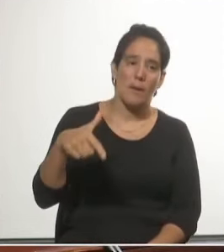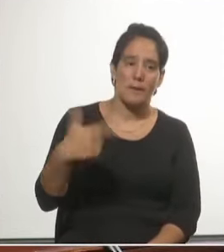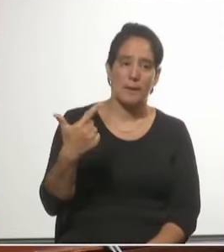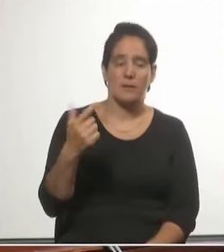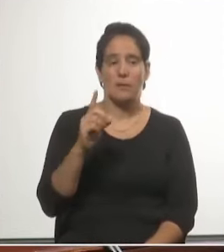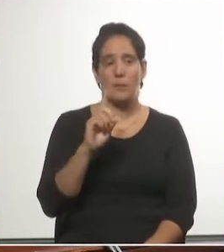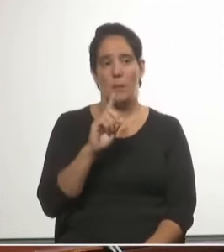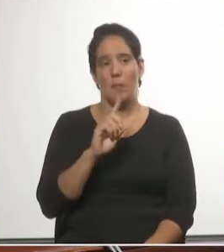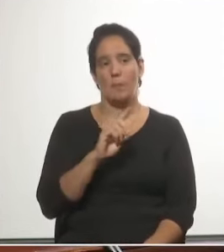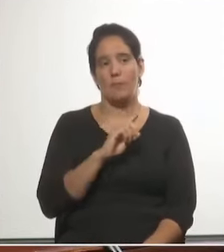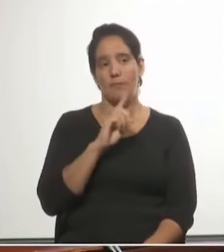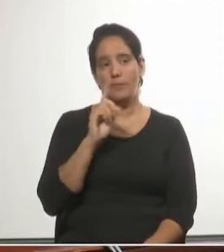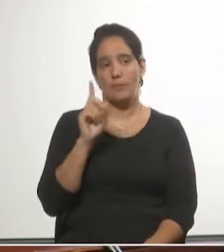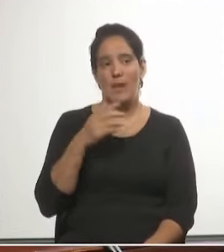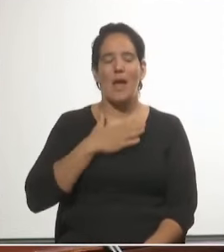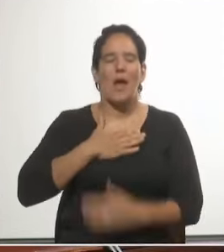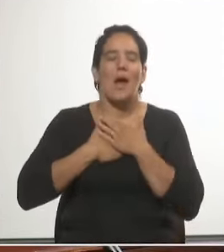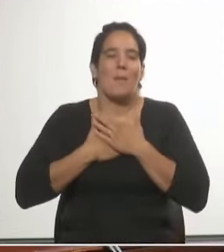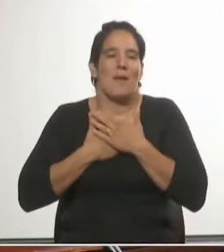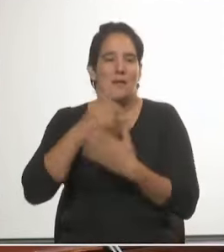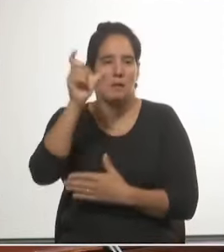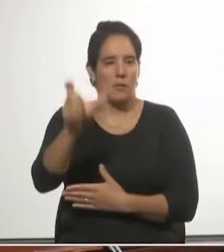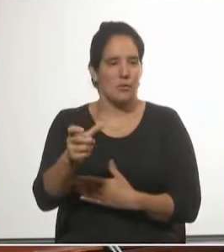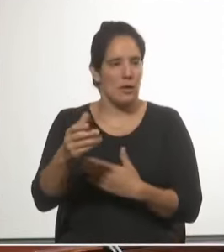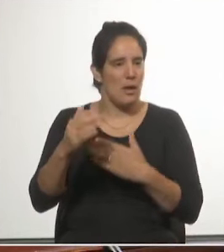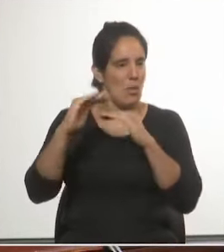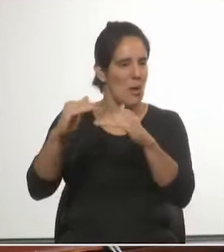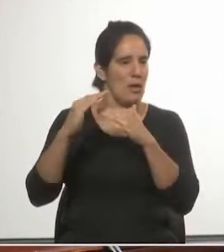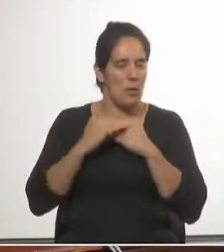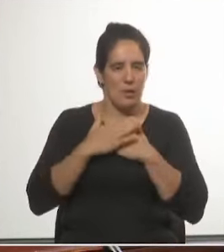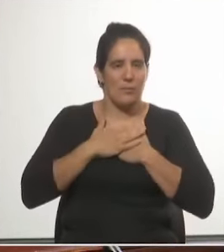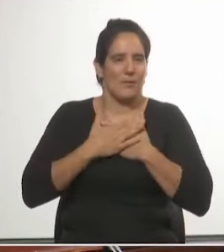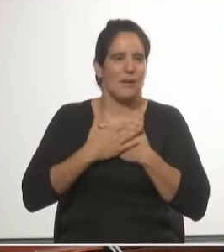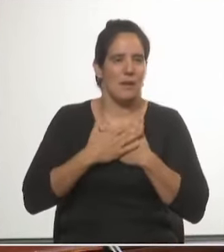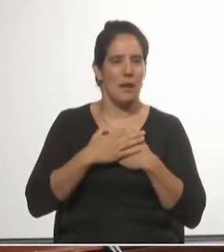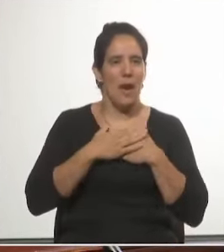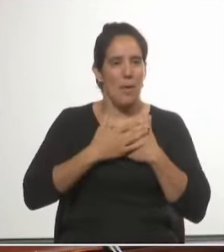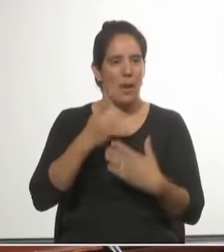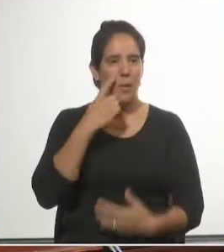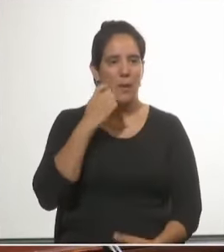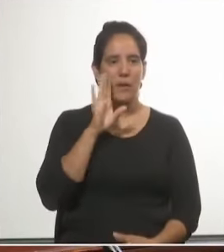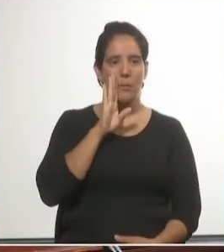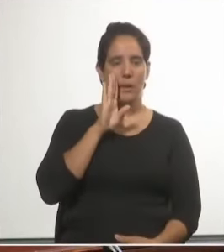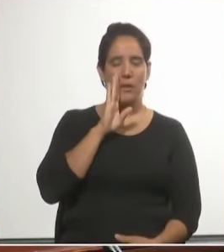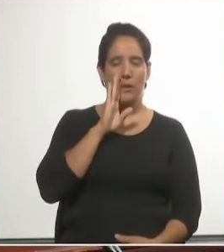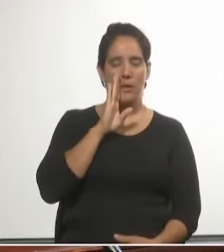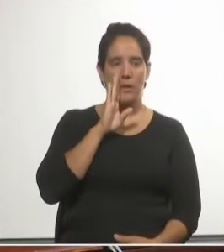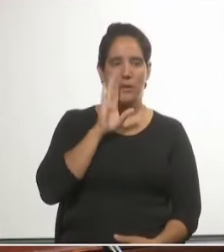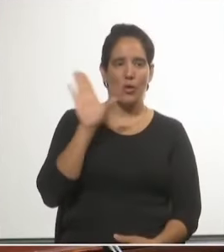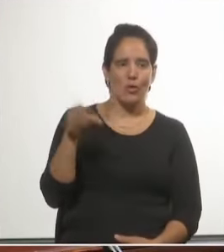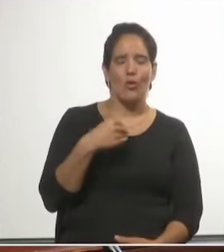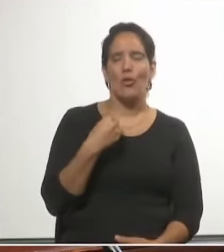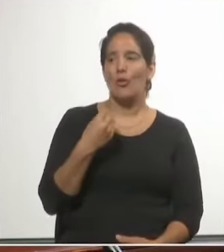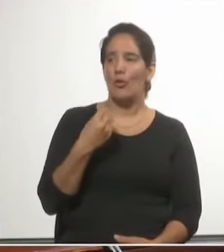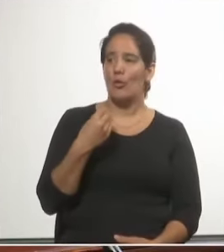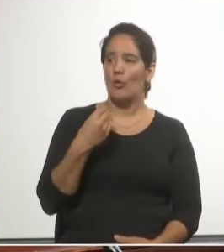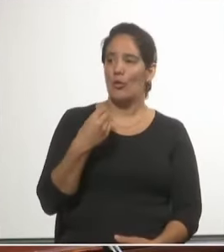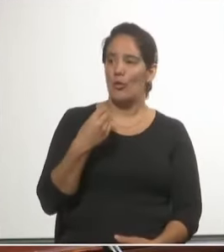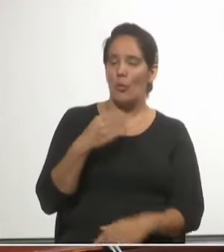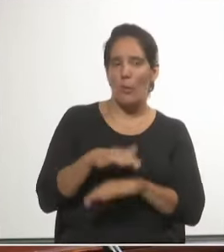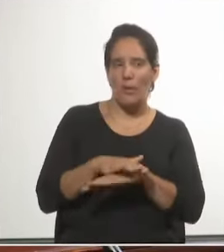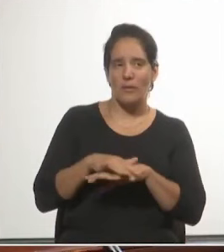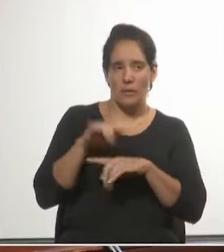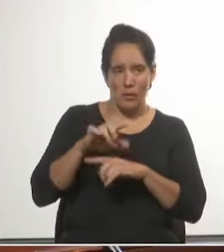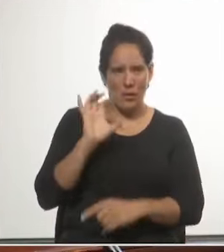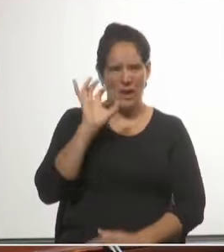amarás al prójimo como a ti mismo, amarás padre y madre. Todos principios que hoy, en